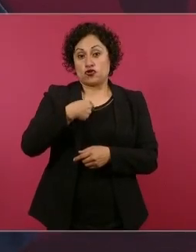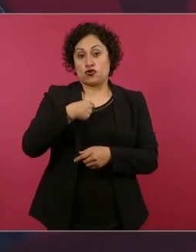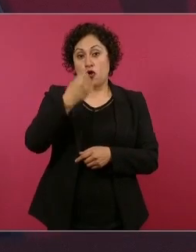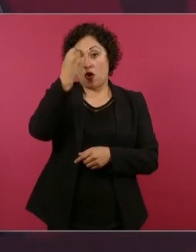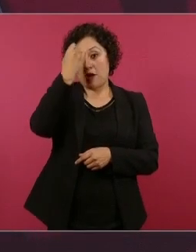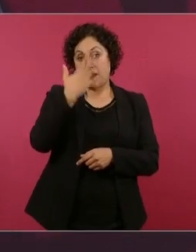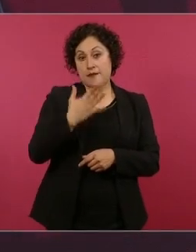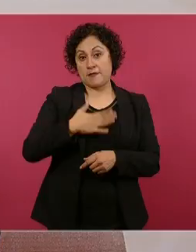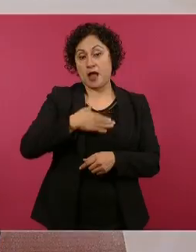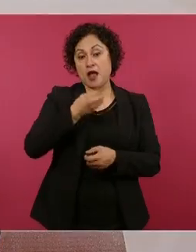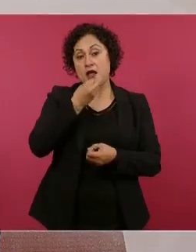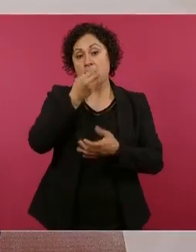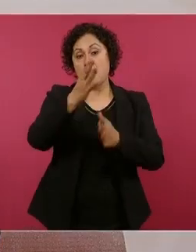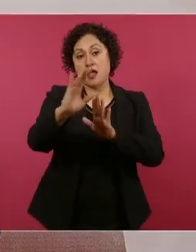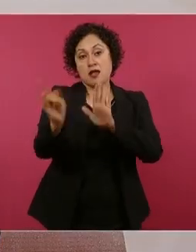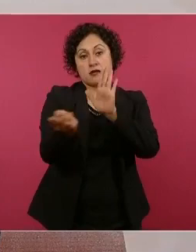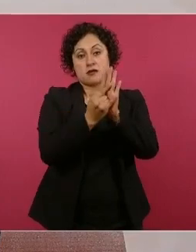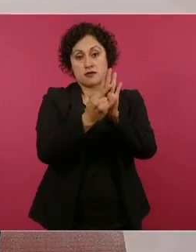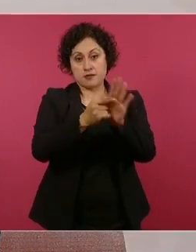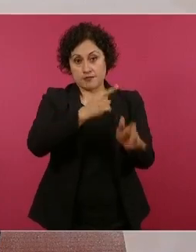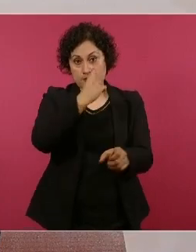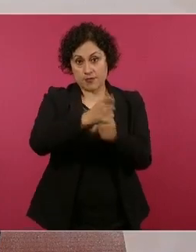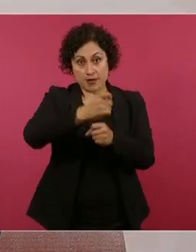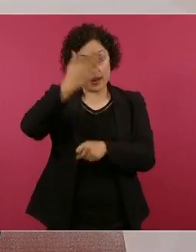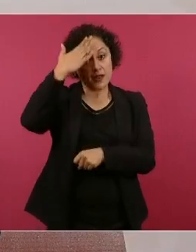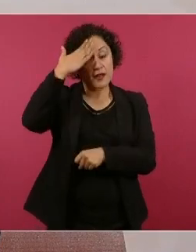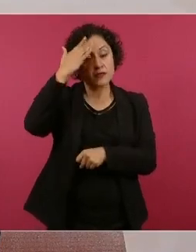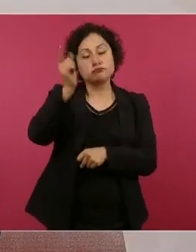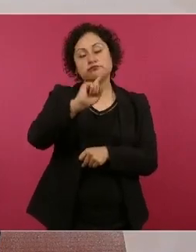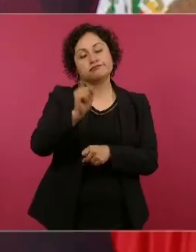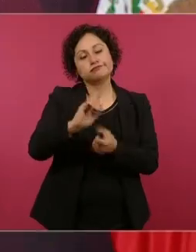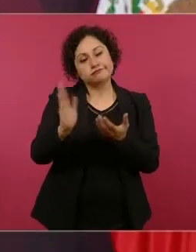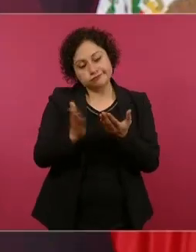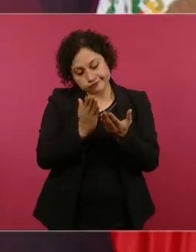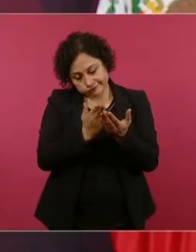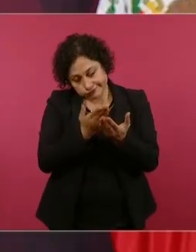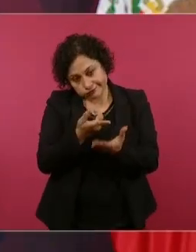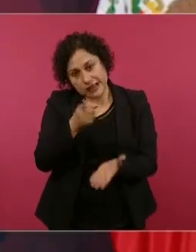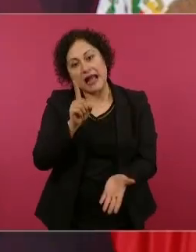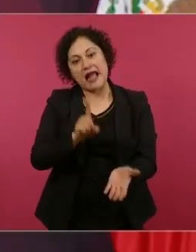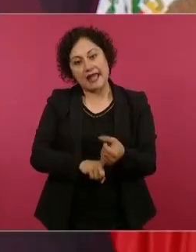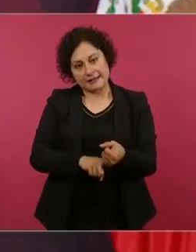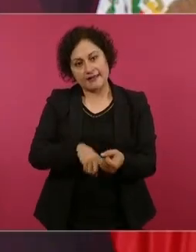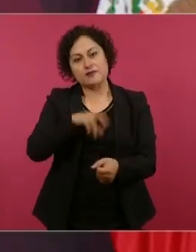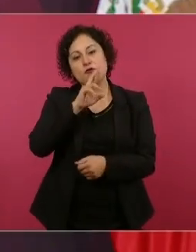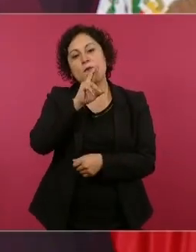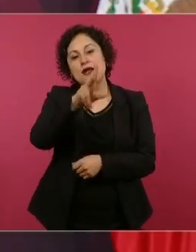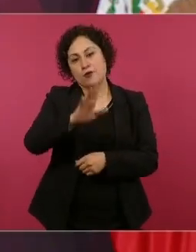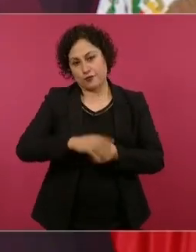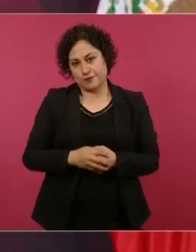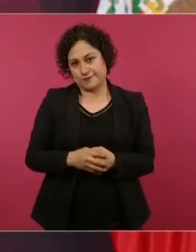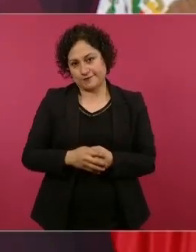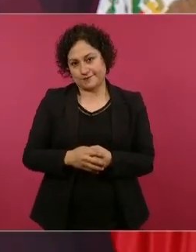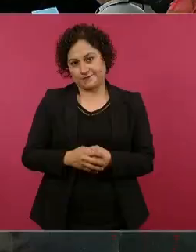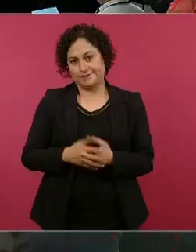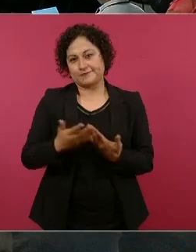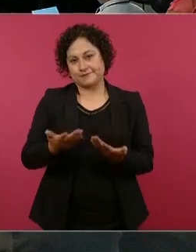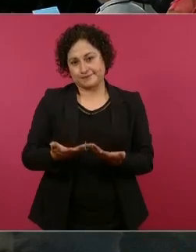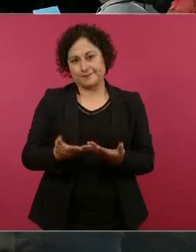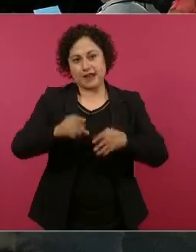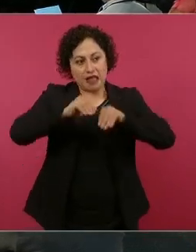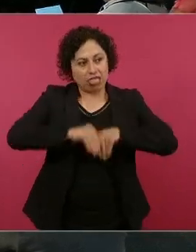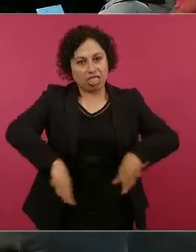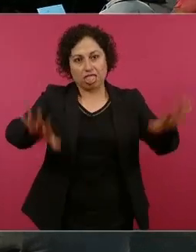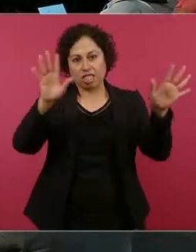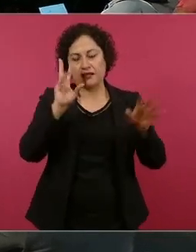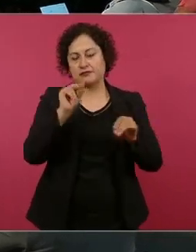de la sección C, no en la primera plana, y mucho menos en ocho columnas. Entonces,